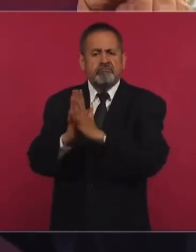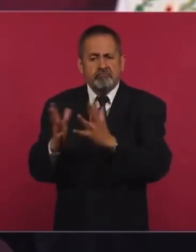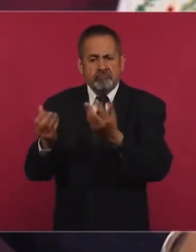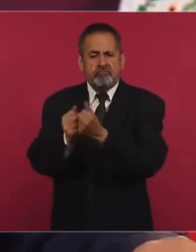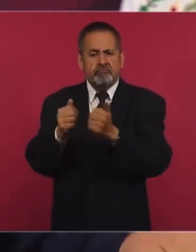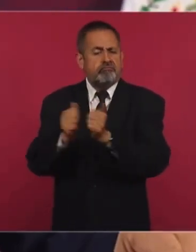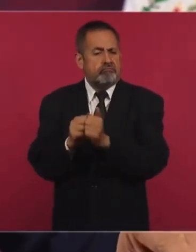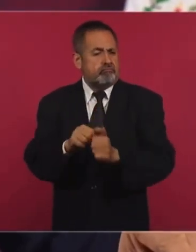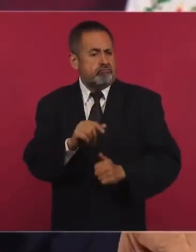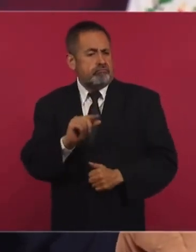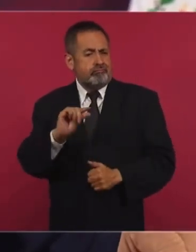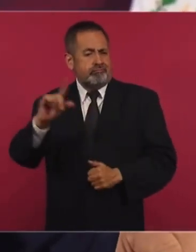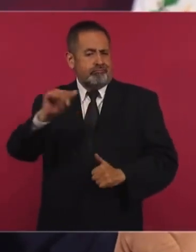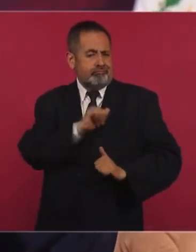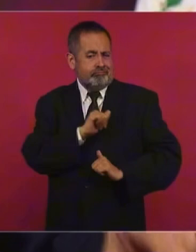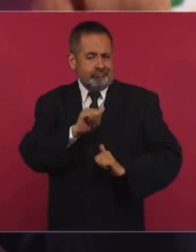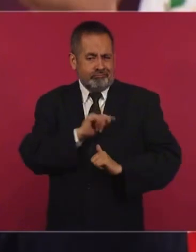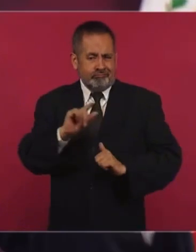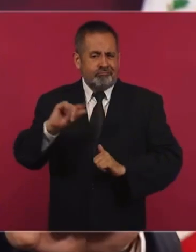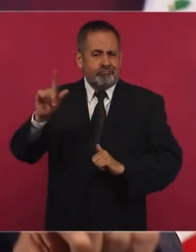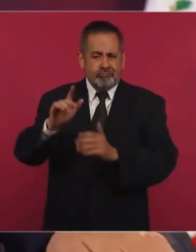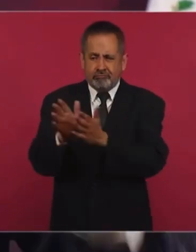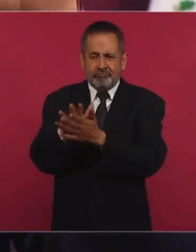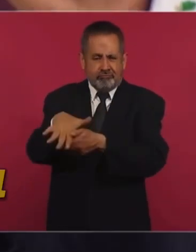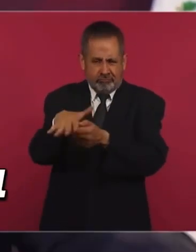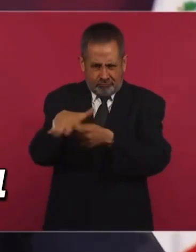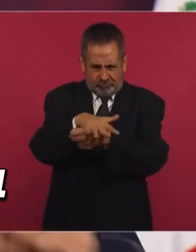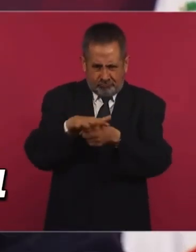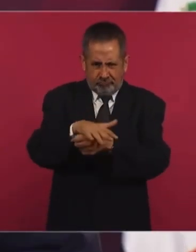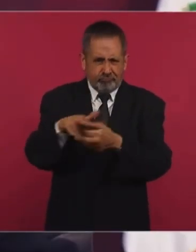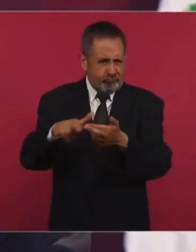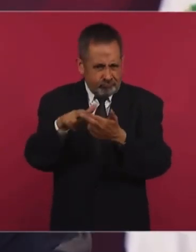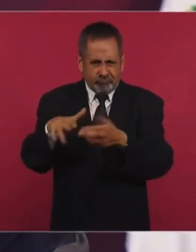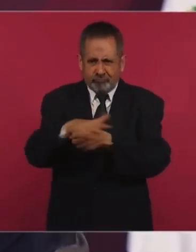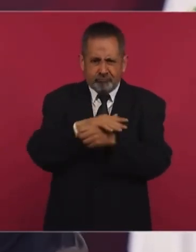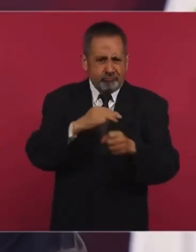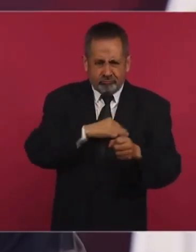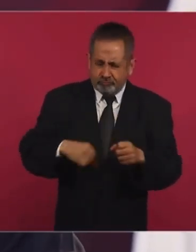autoridades locales y policías municipales, es el Estado,